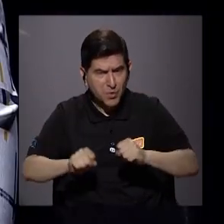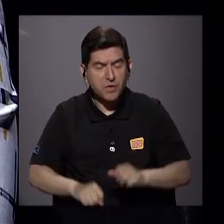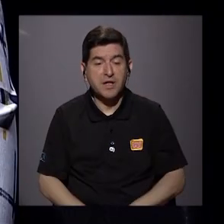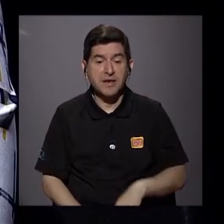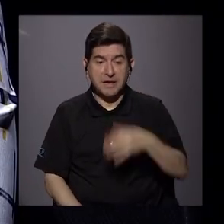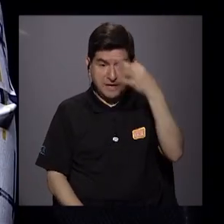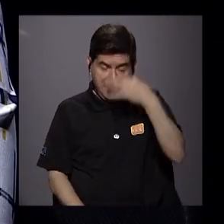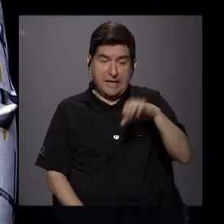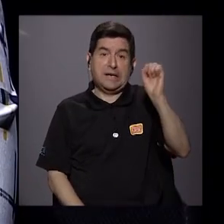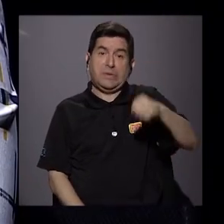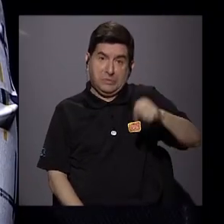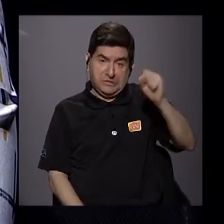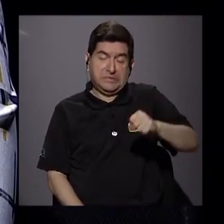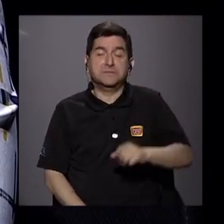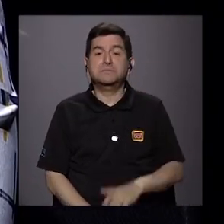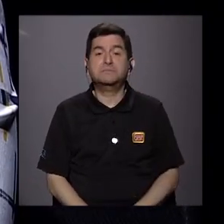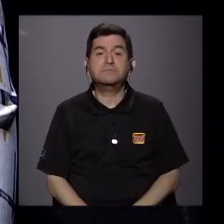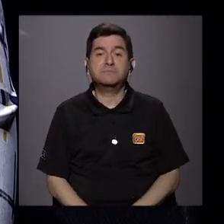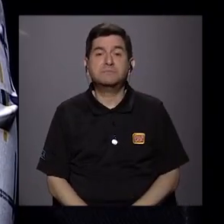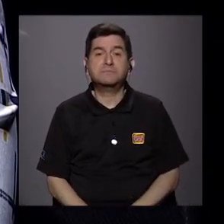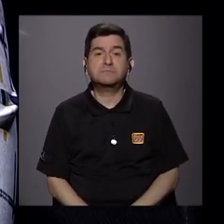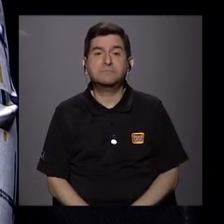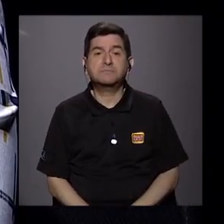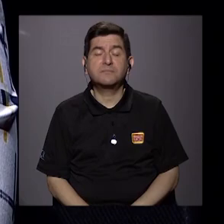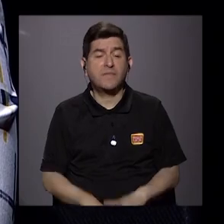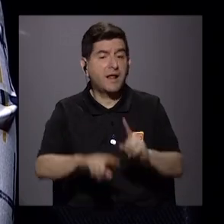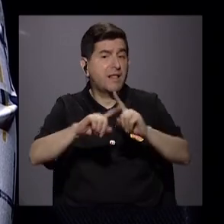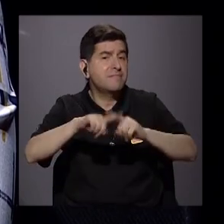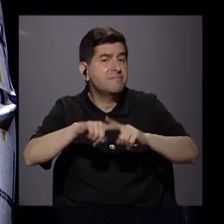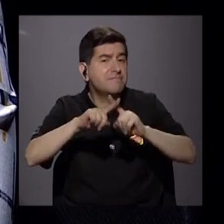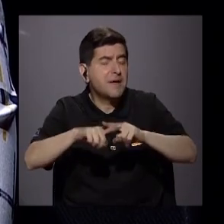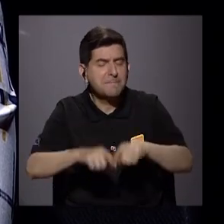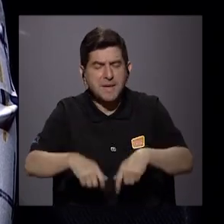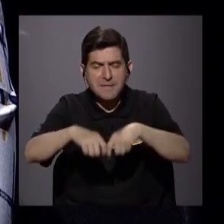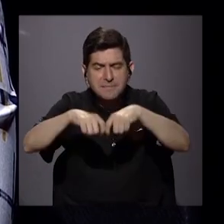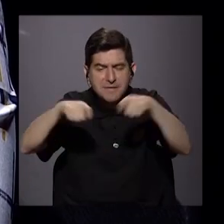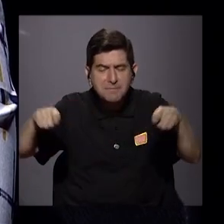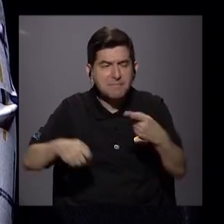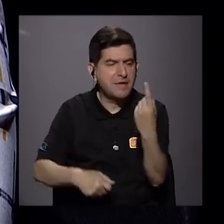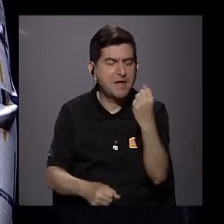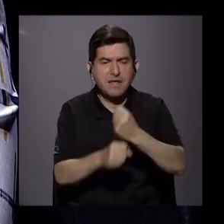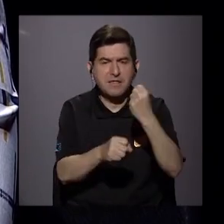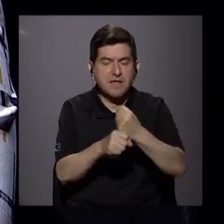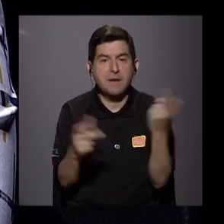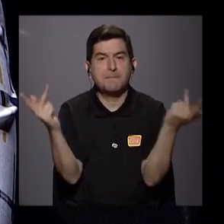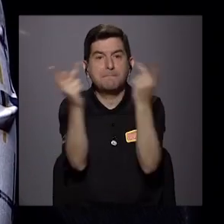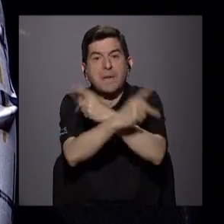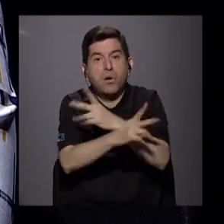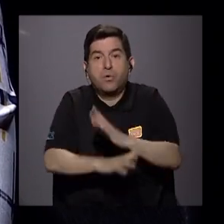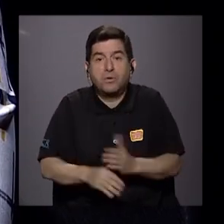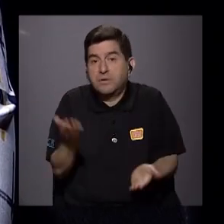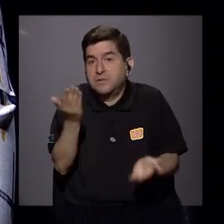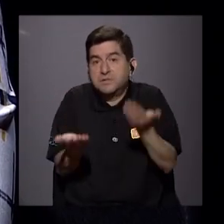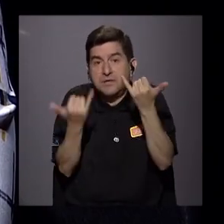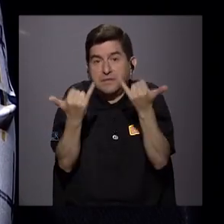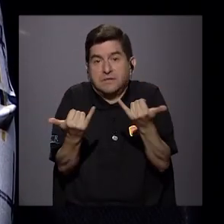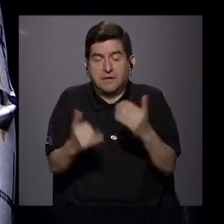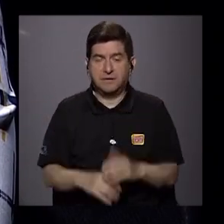Yo creo que sí, ¿verdad? Incluso depende cómo midamos el desempleo estamos peor, ¿verdad? Nosotros